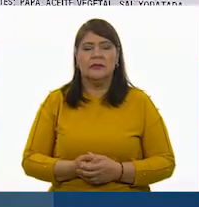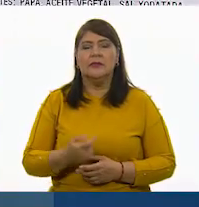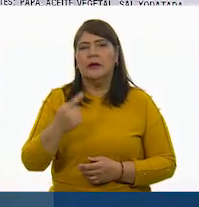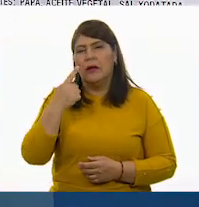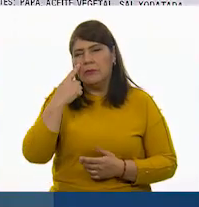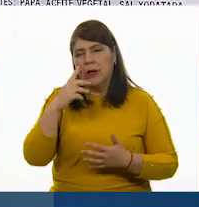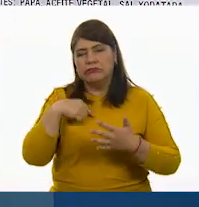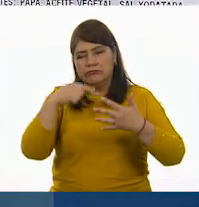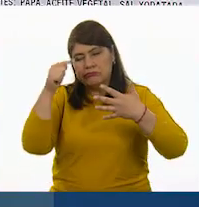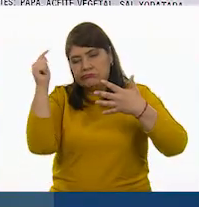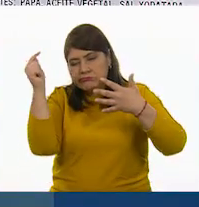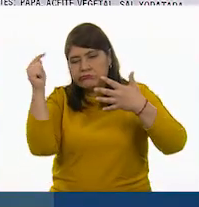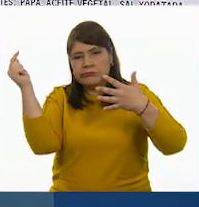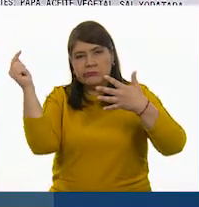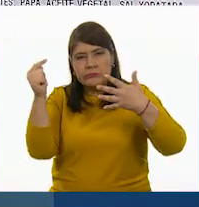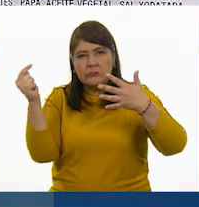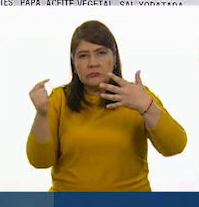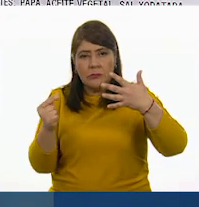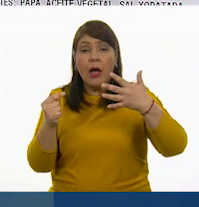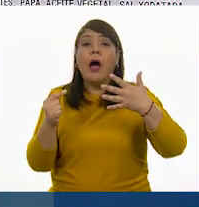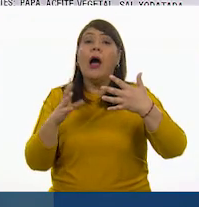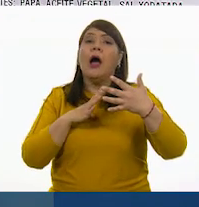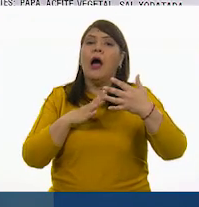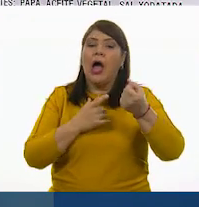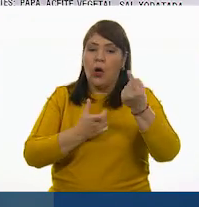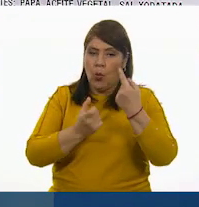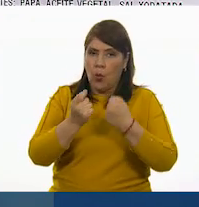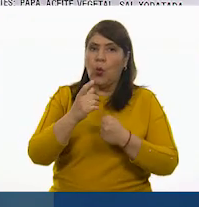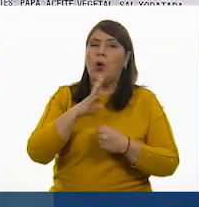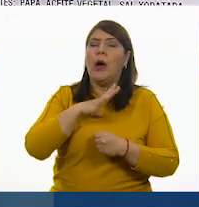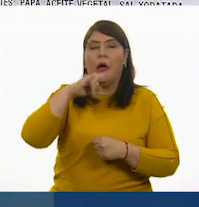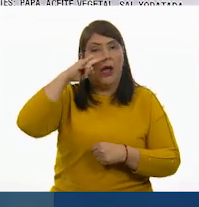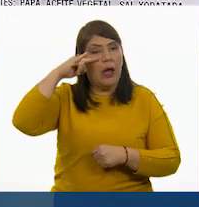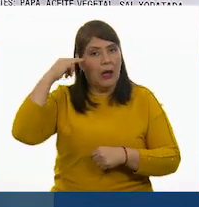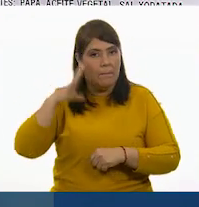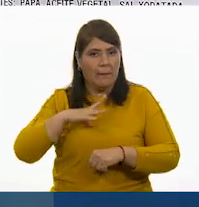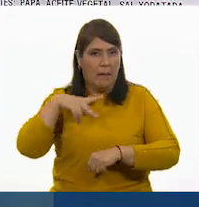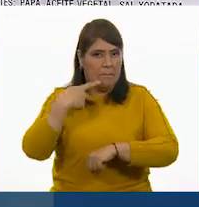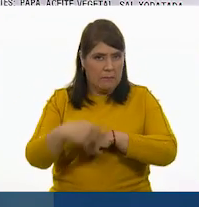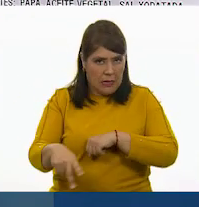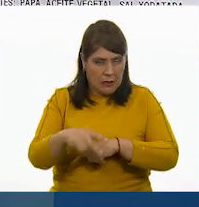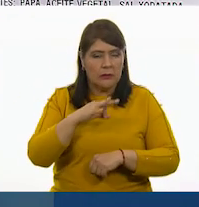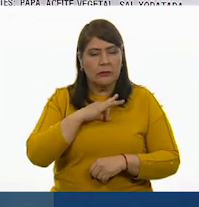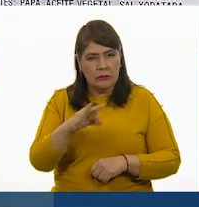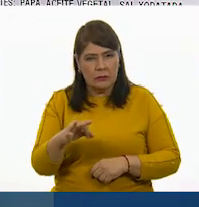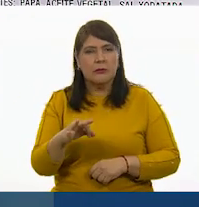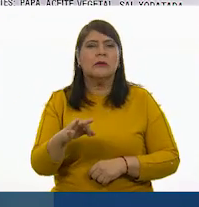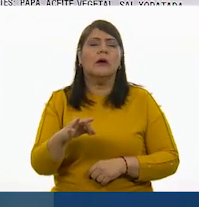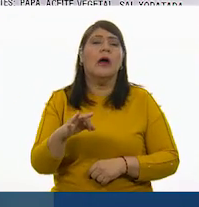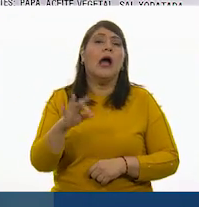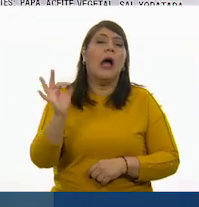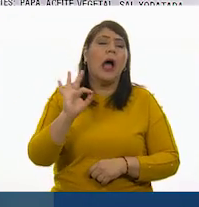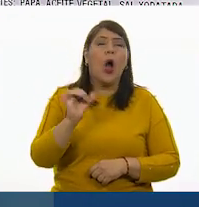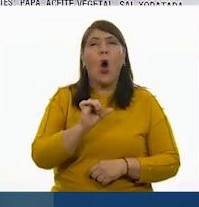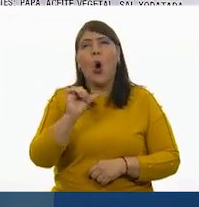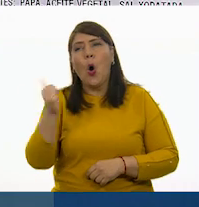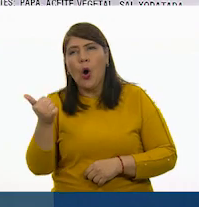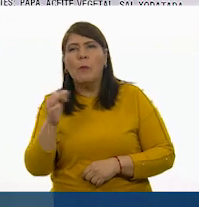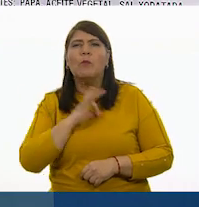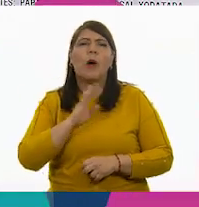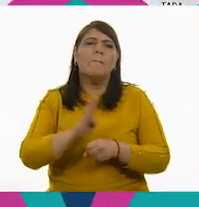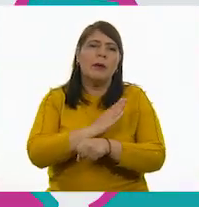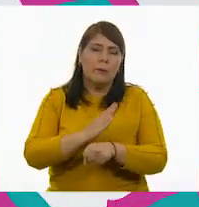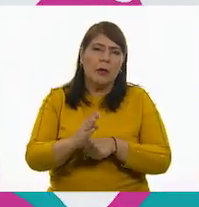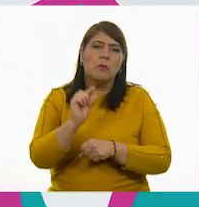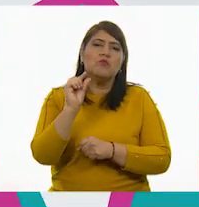que son muy nocivos y vienen en gran medida, los que pudieran favorecernos vienen en muy poca medida.